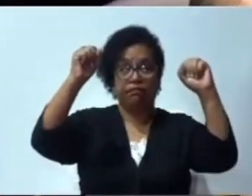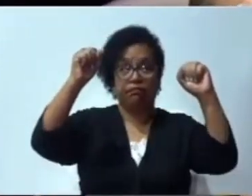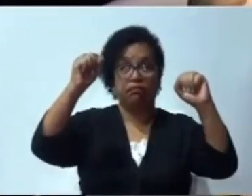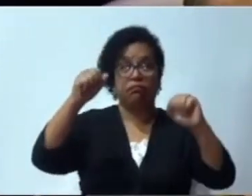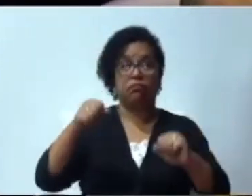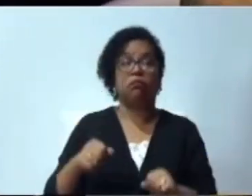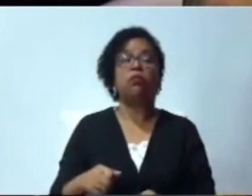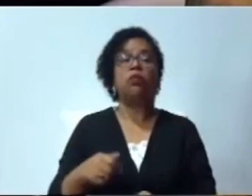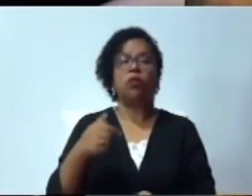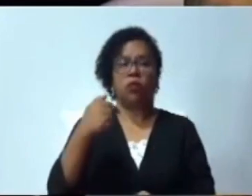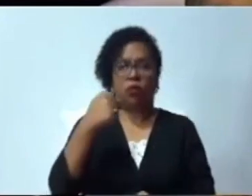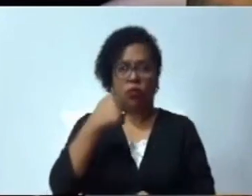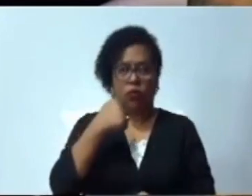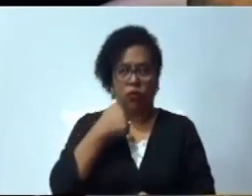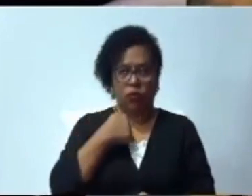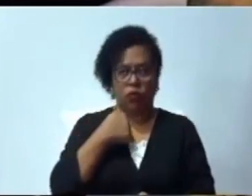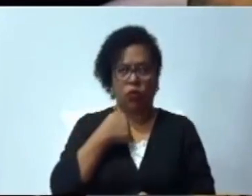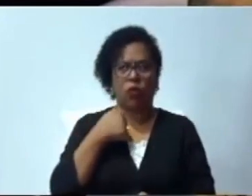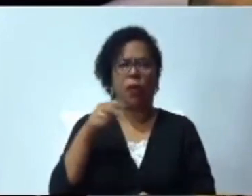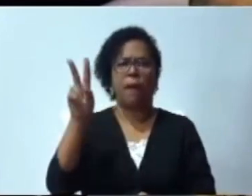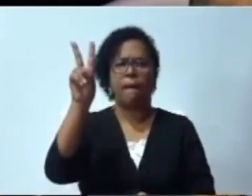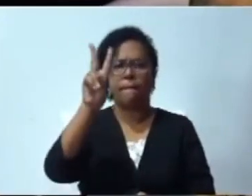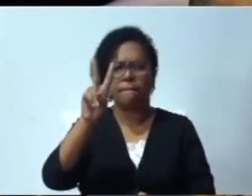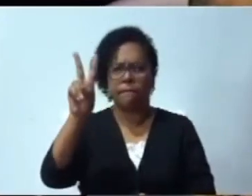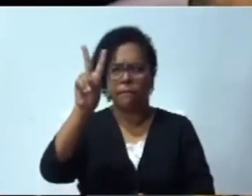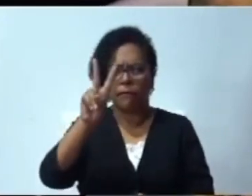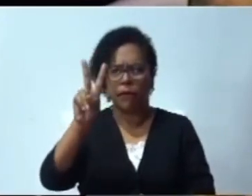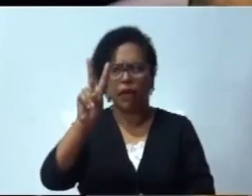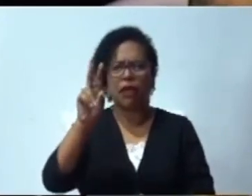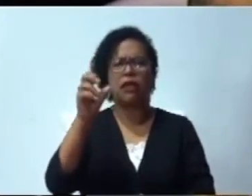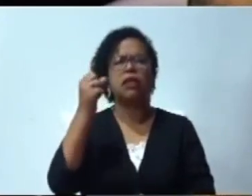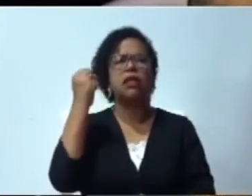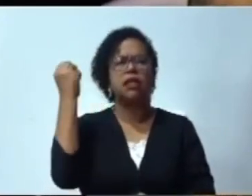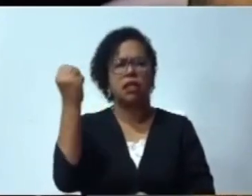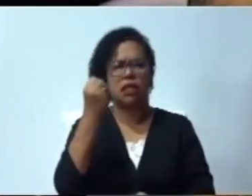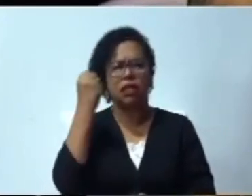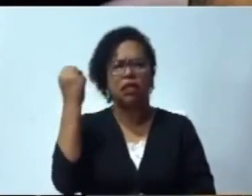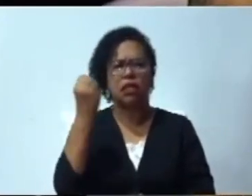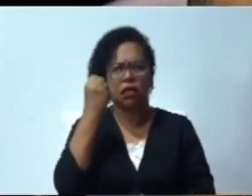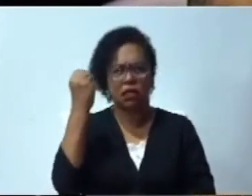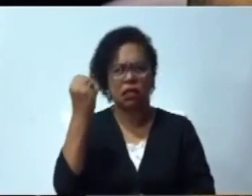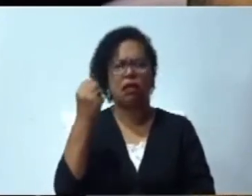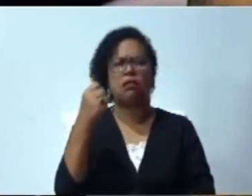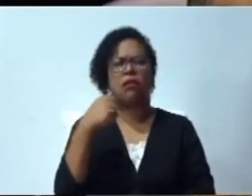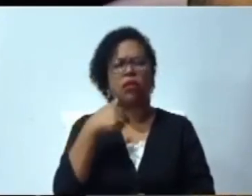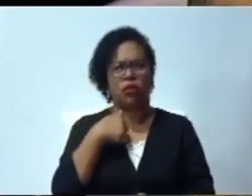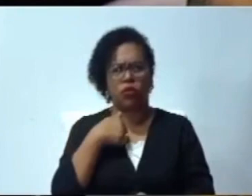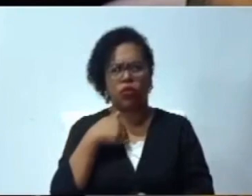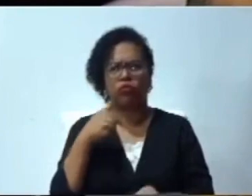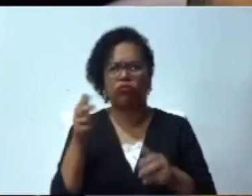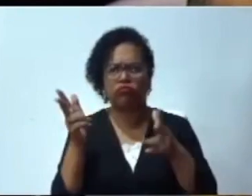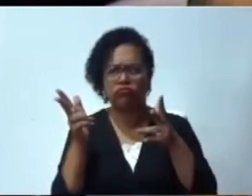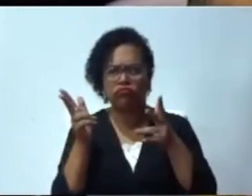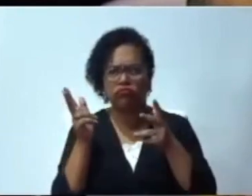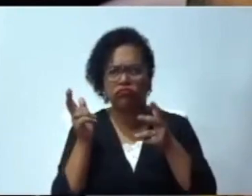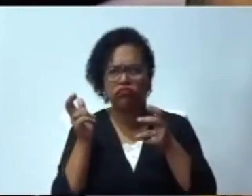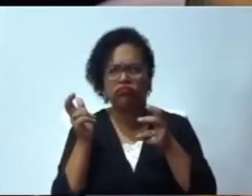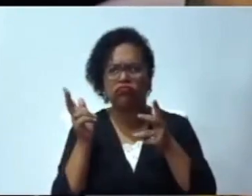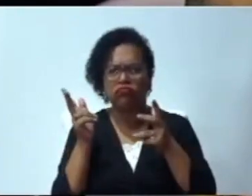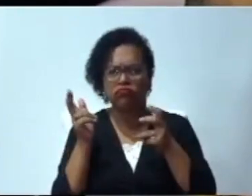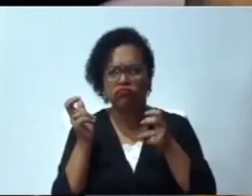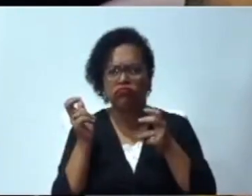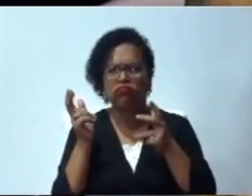fin de semana, viernes y sábado, para escuchar las palabras de la rendición de cuentas del 2021 y del 2022. Y ayer,